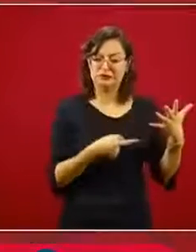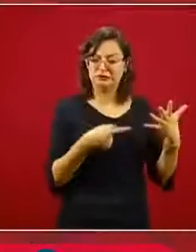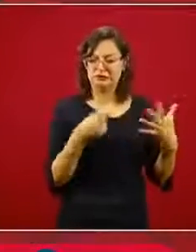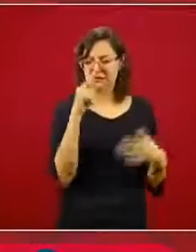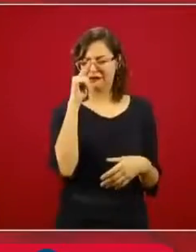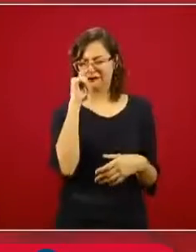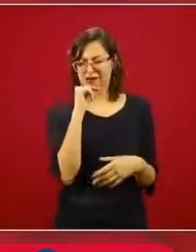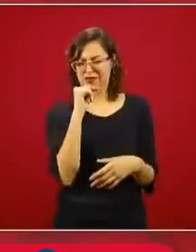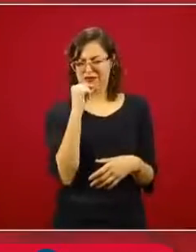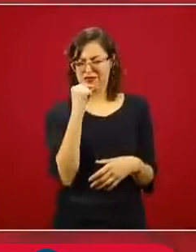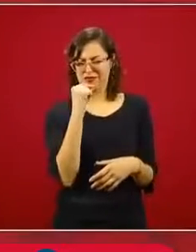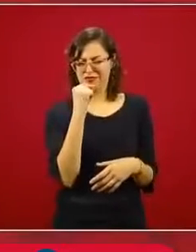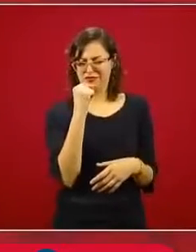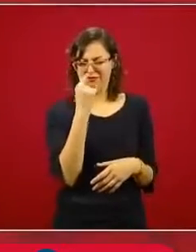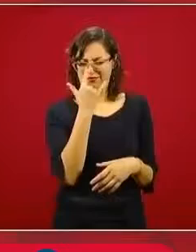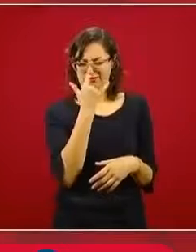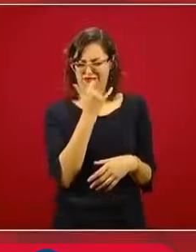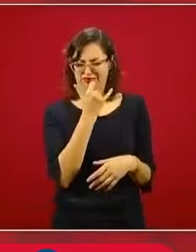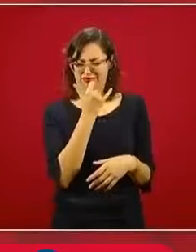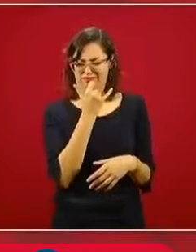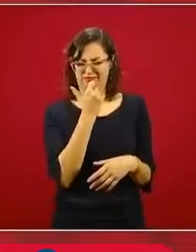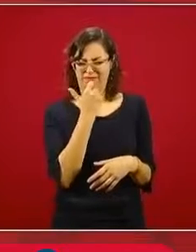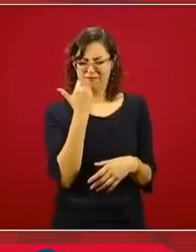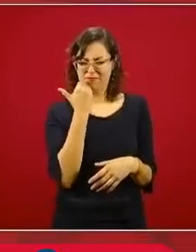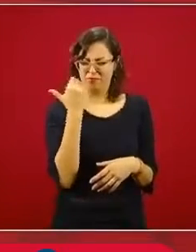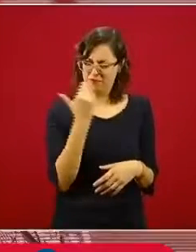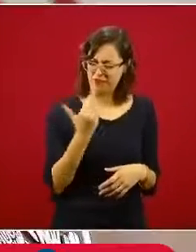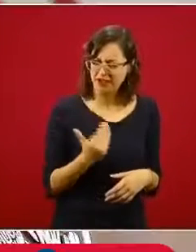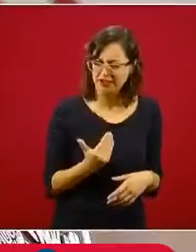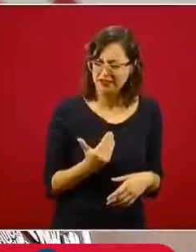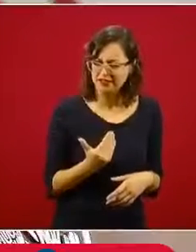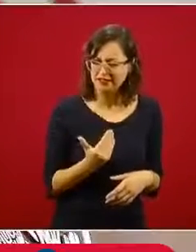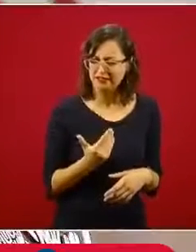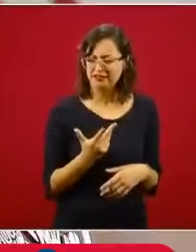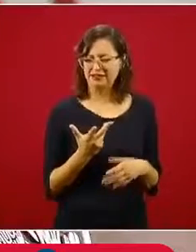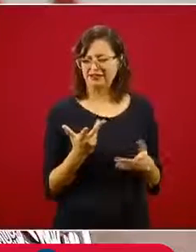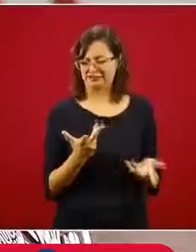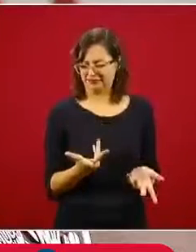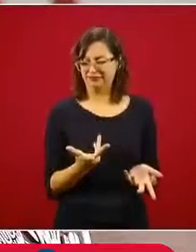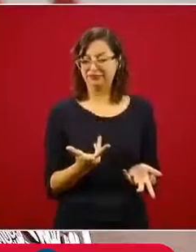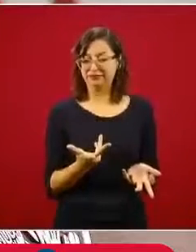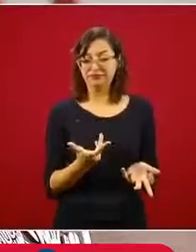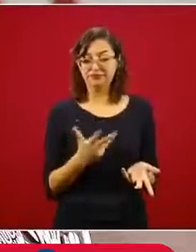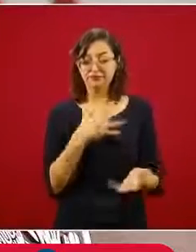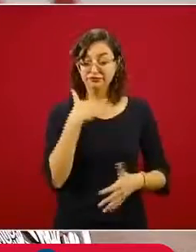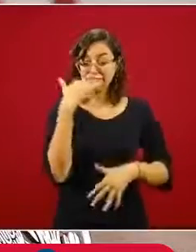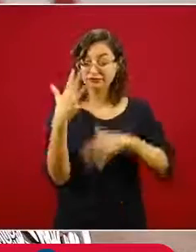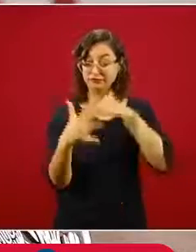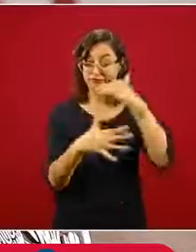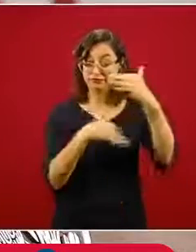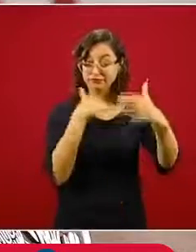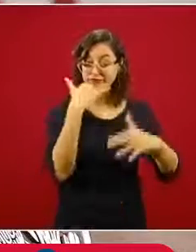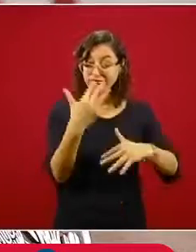en esos actos de corrupción,